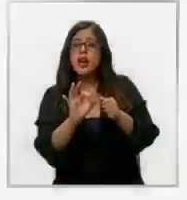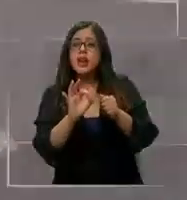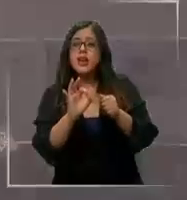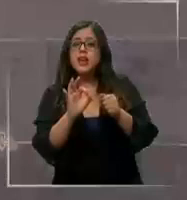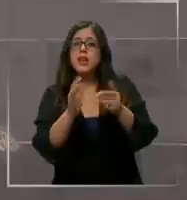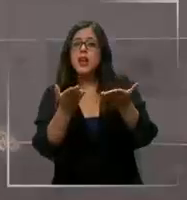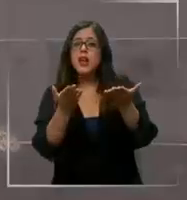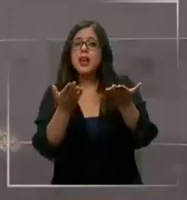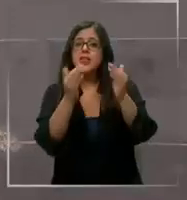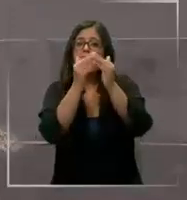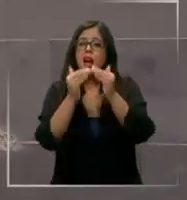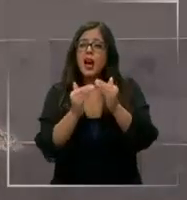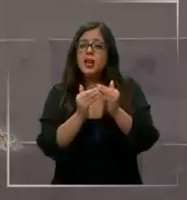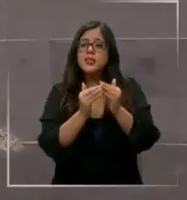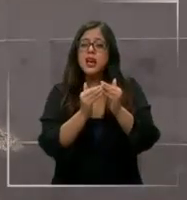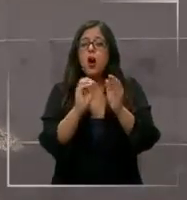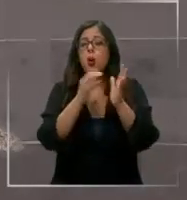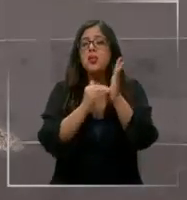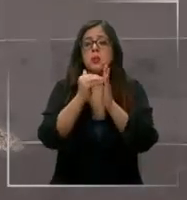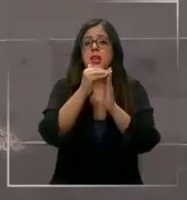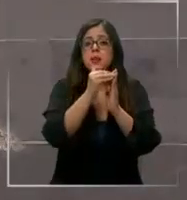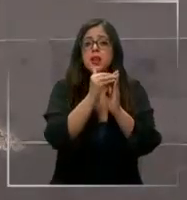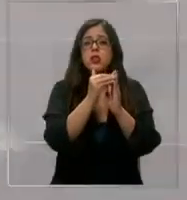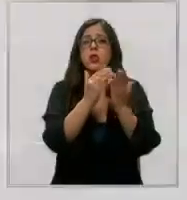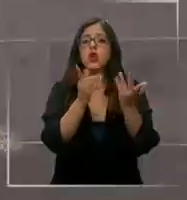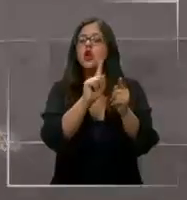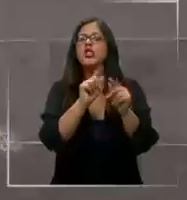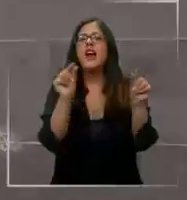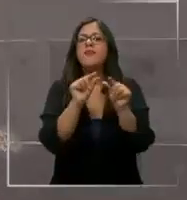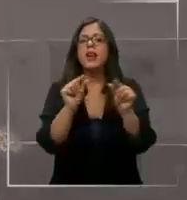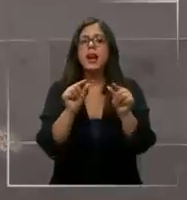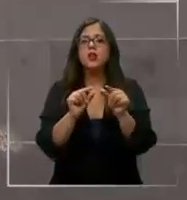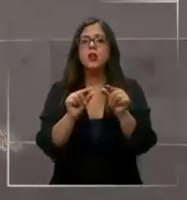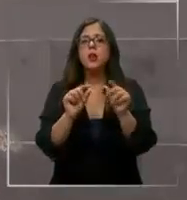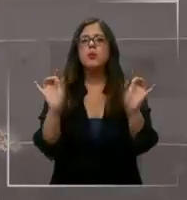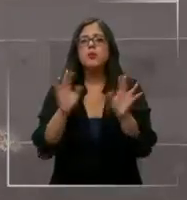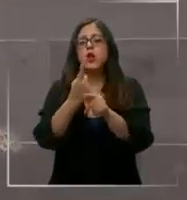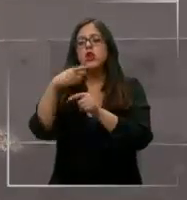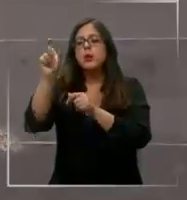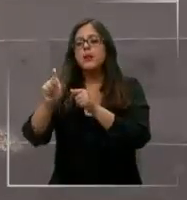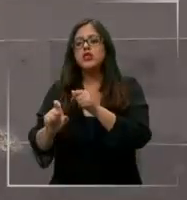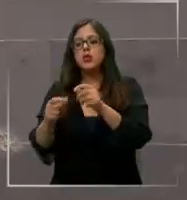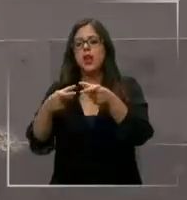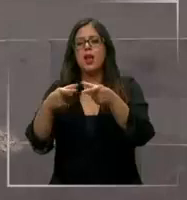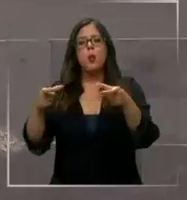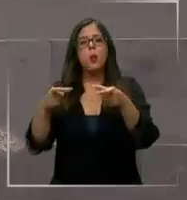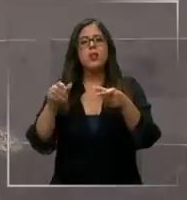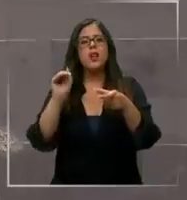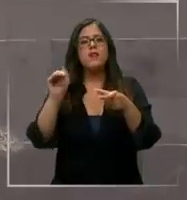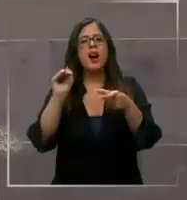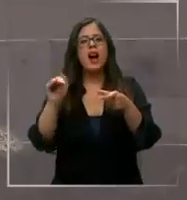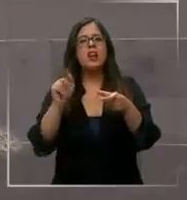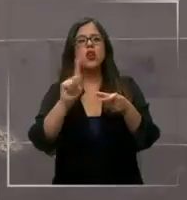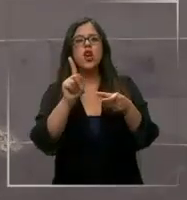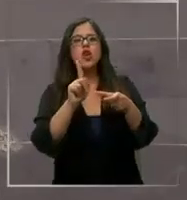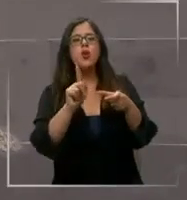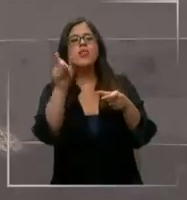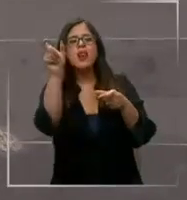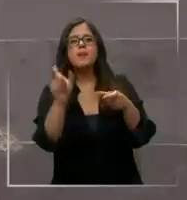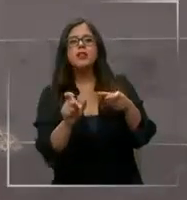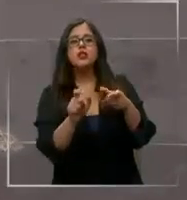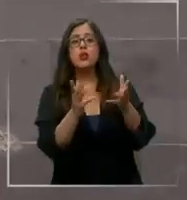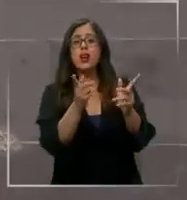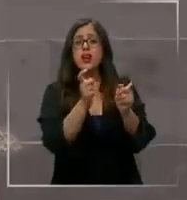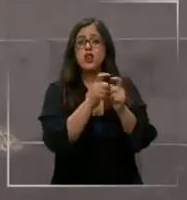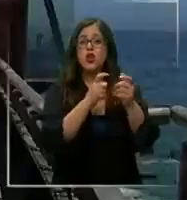muy barato. Si me otorgan datos bancarios de un tercero y no corresponden a la persona con la cual yo tomé contacto, es señal de que